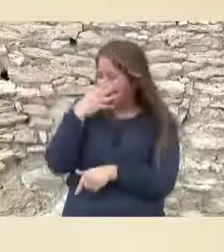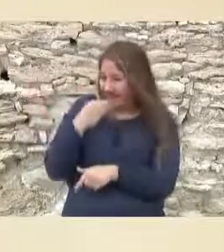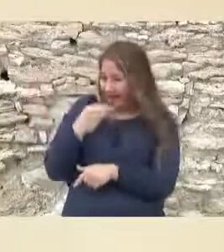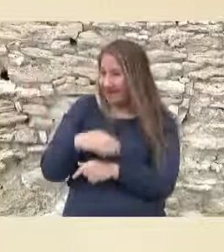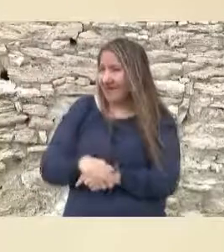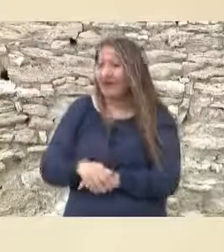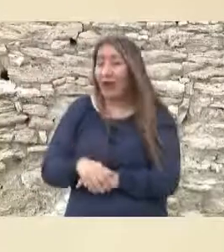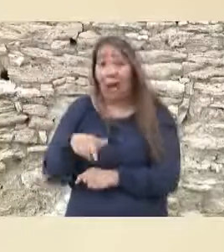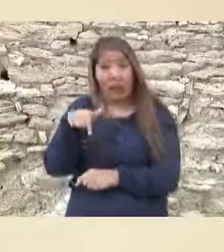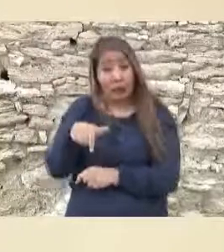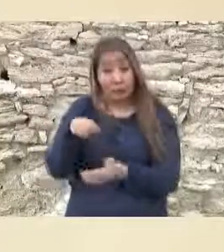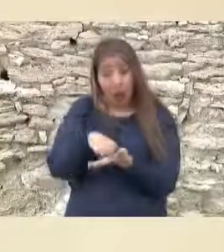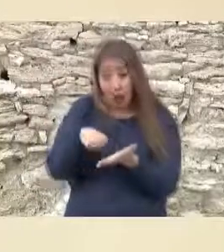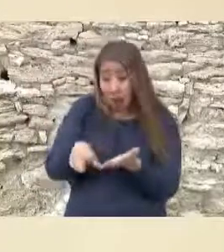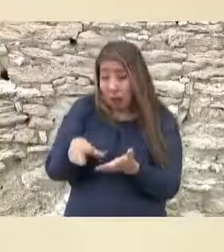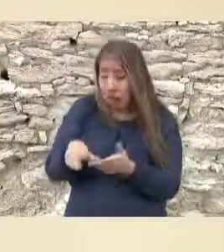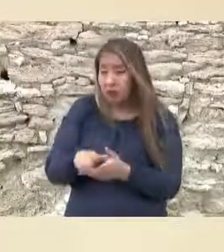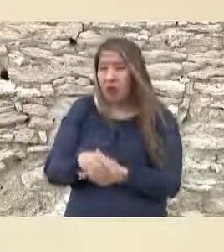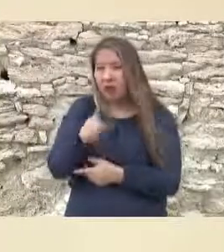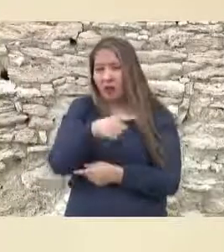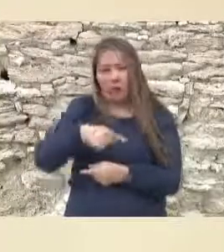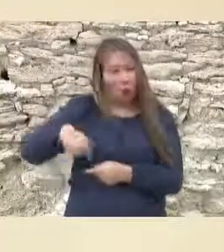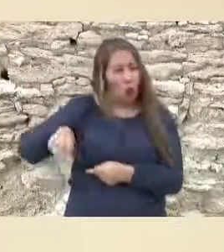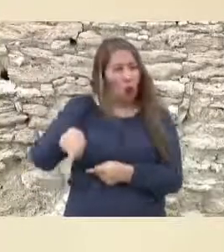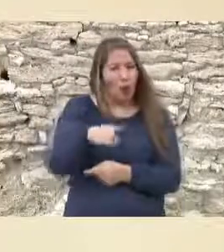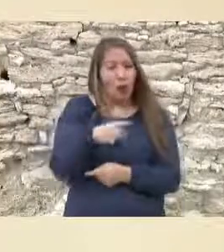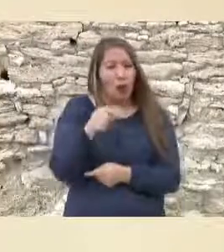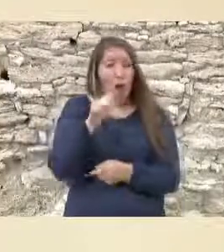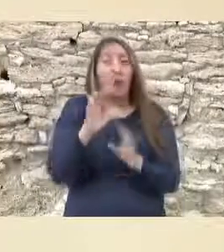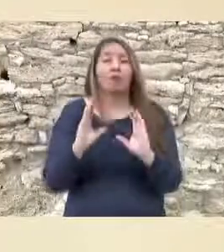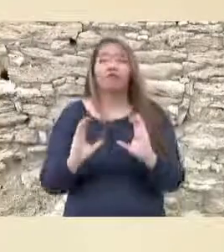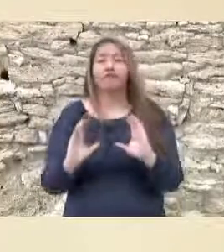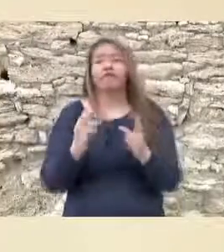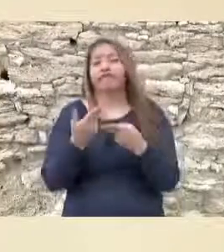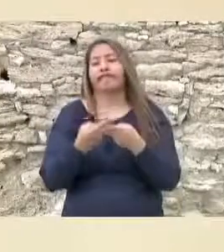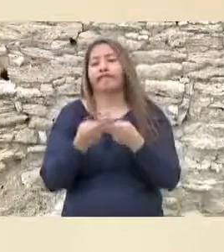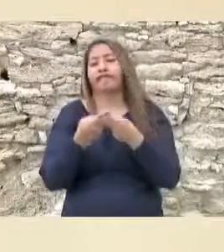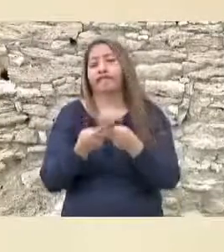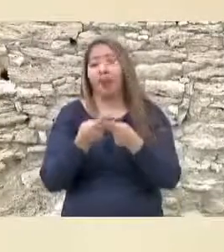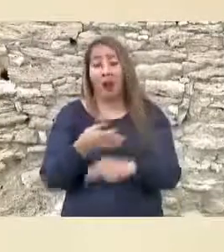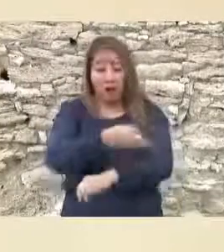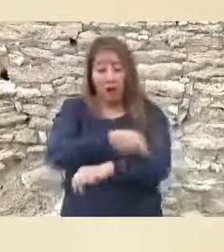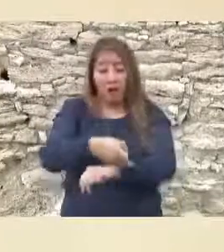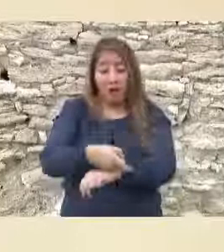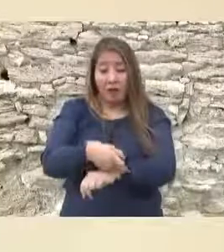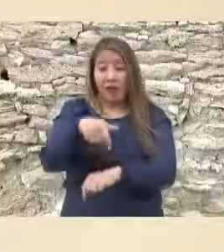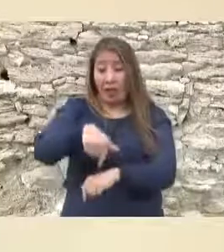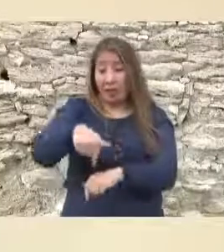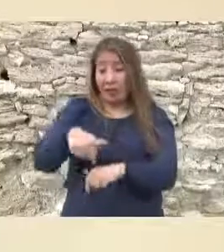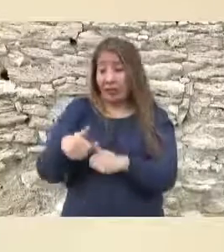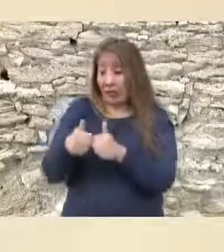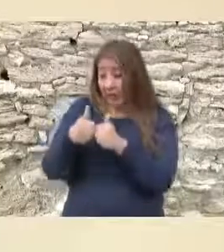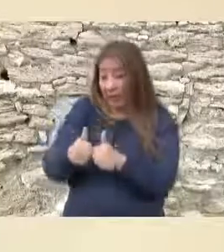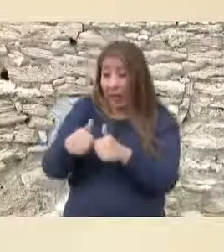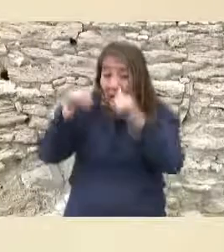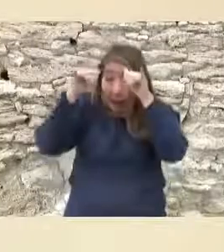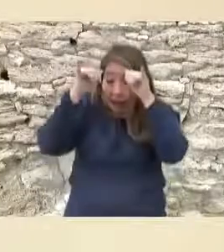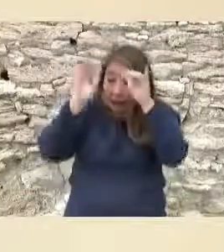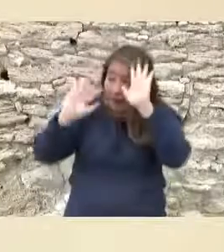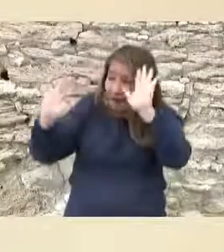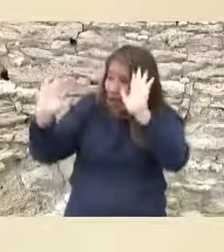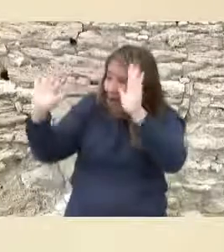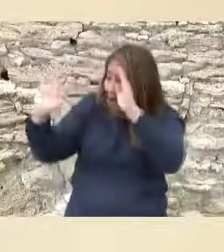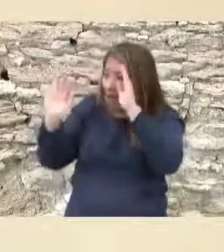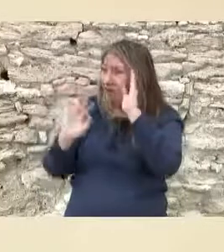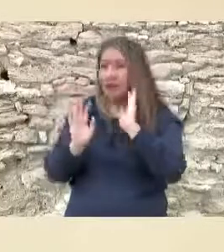lugar. Es ejemplo de los esfuerzos ciudadanos de conservación. La familia mantiene este sitio con ganado de manera que no tenga